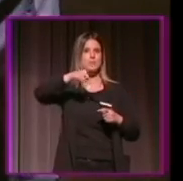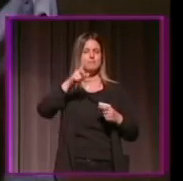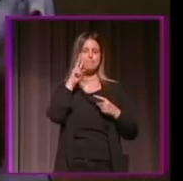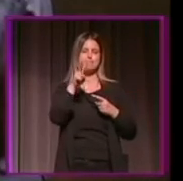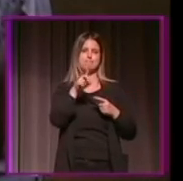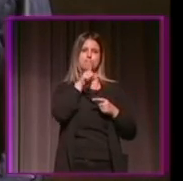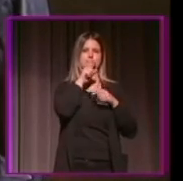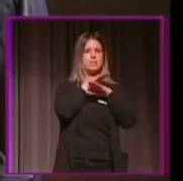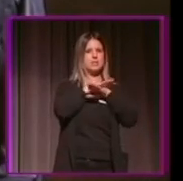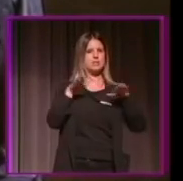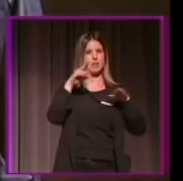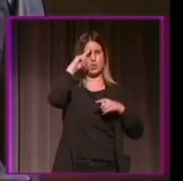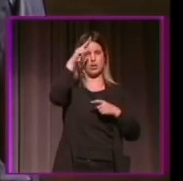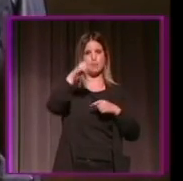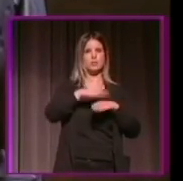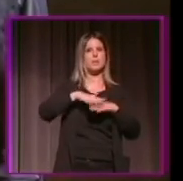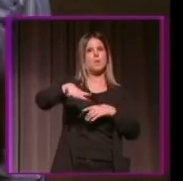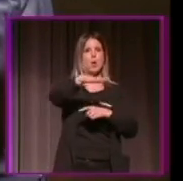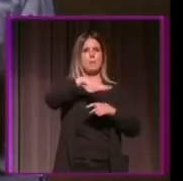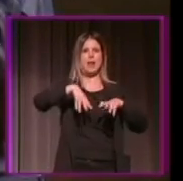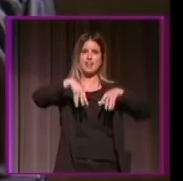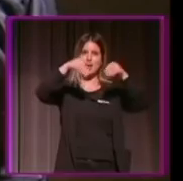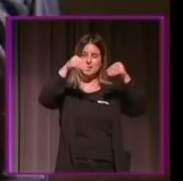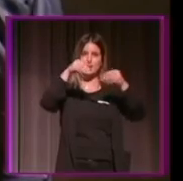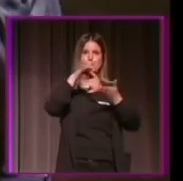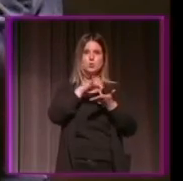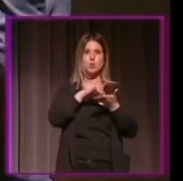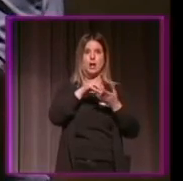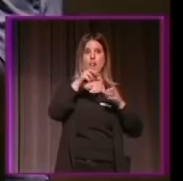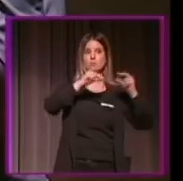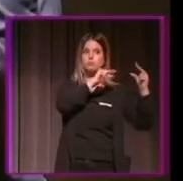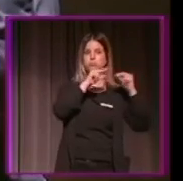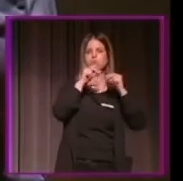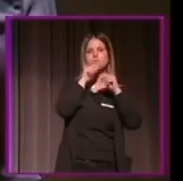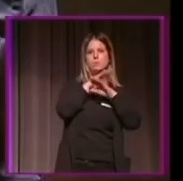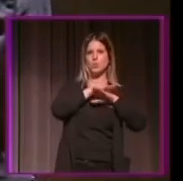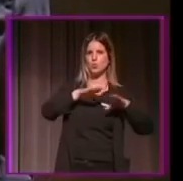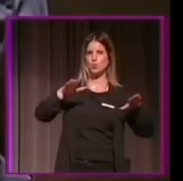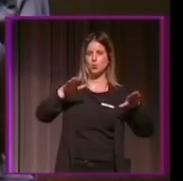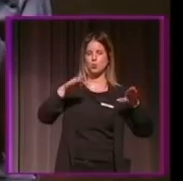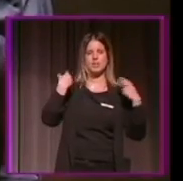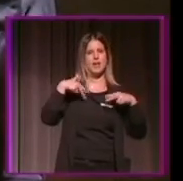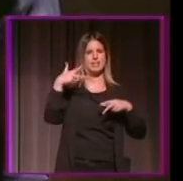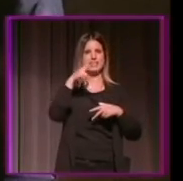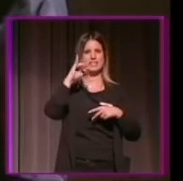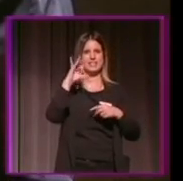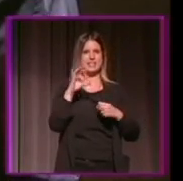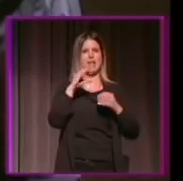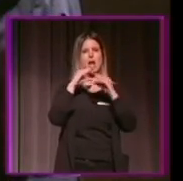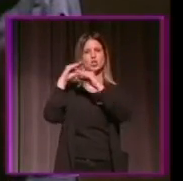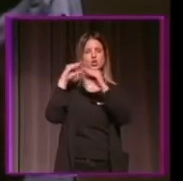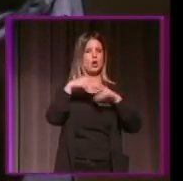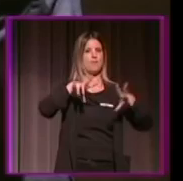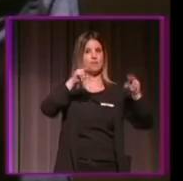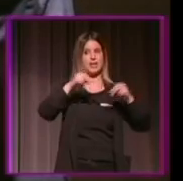silencio de respeto en la plaza de las Pasiegas. Cuando se apaga el murmullo y deja de sonar, chía toca. Mientras un tambor